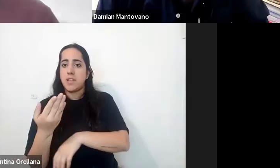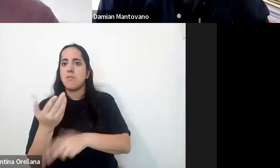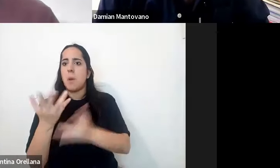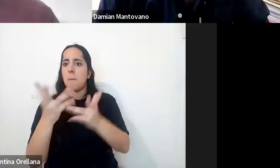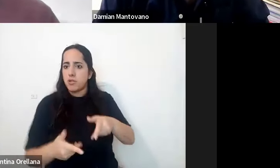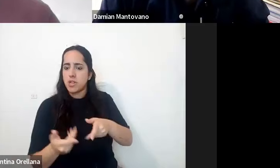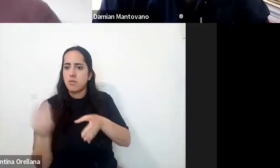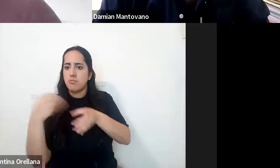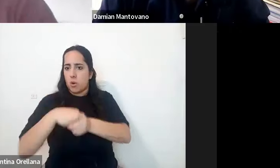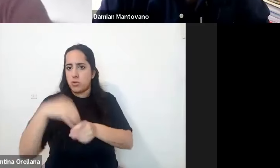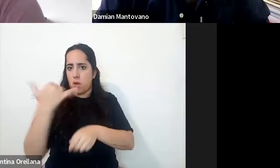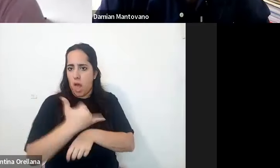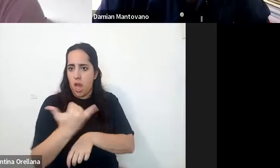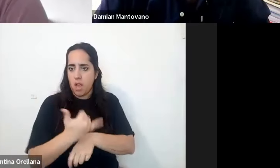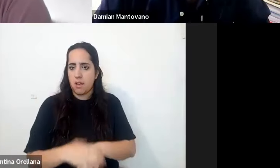¿sí?